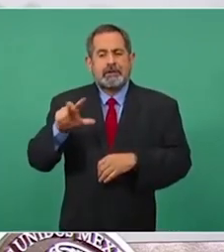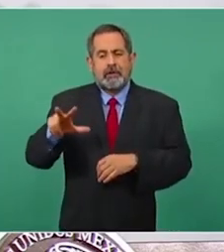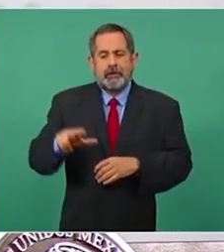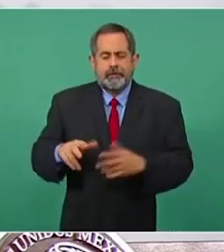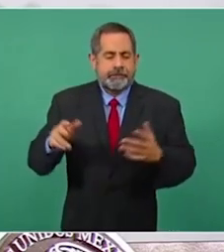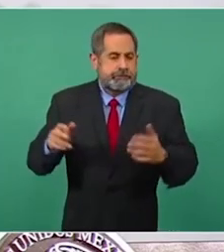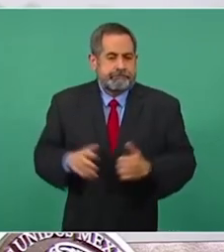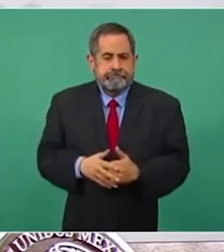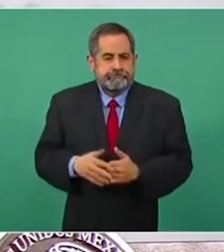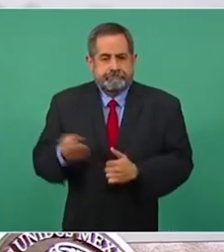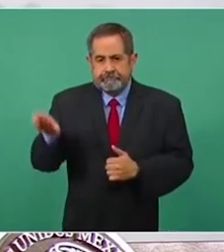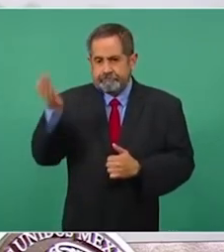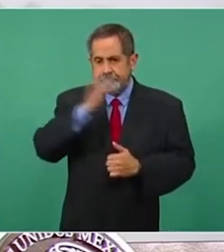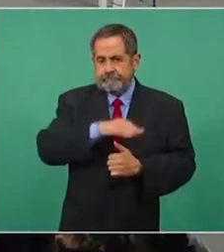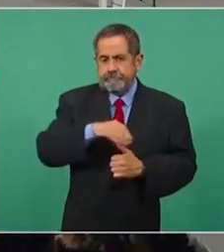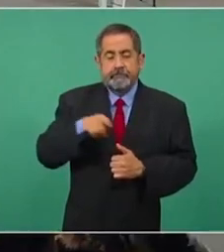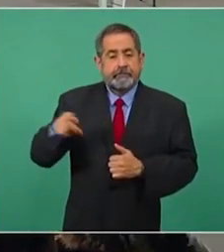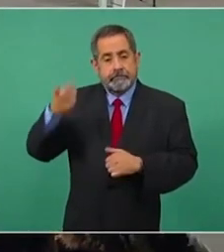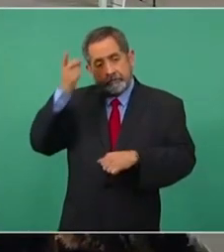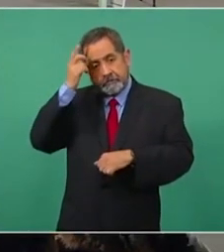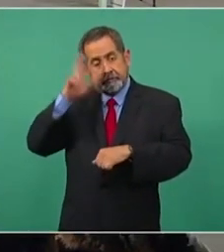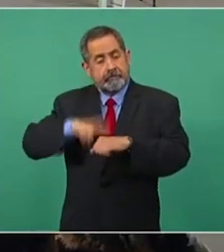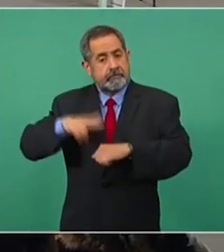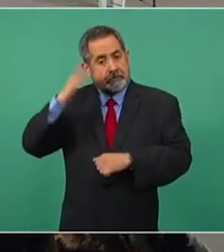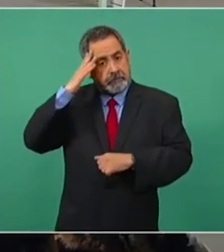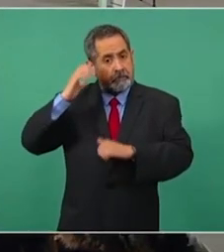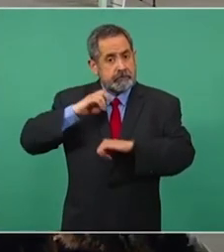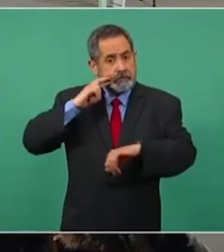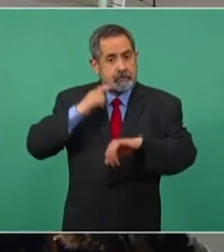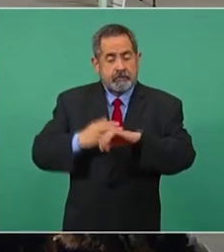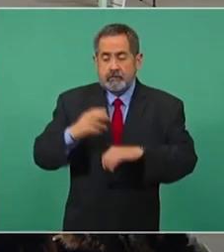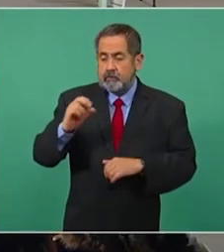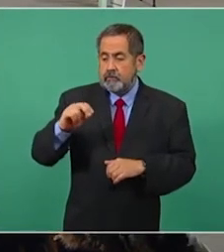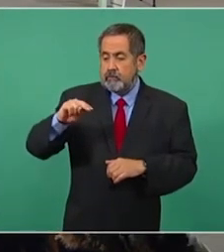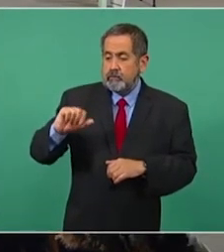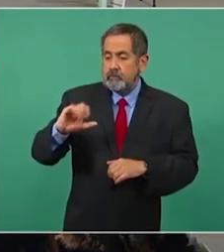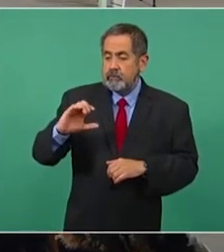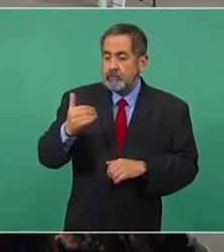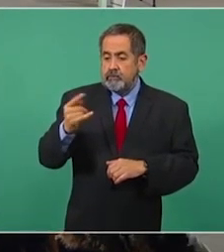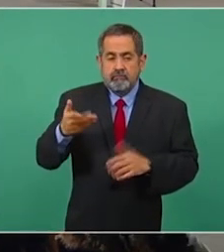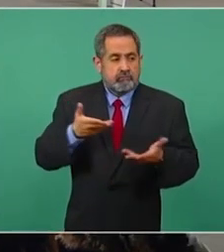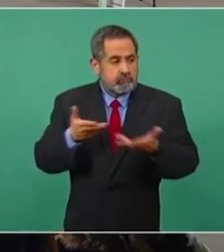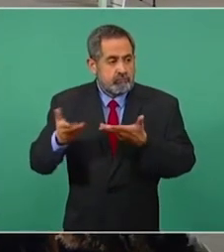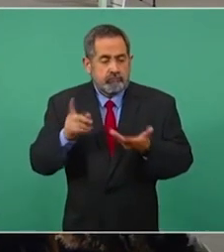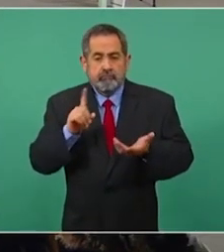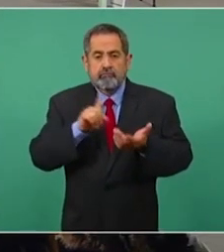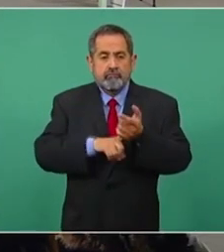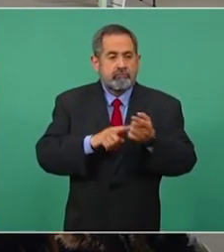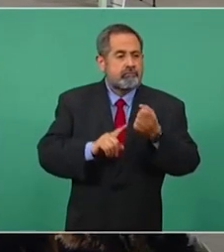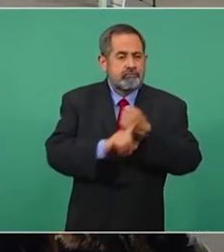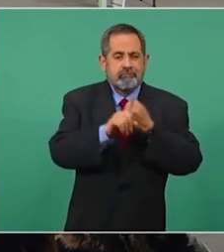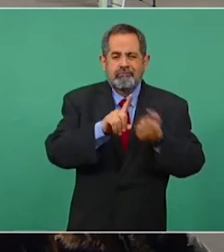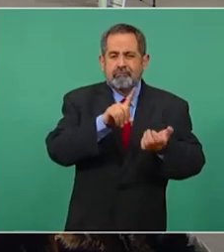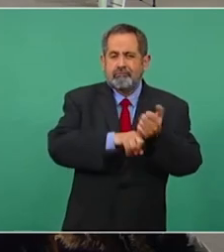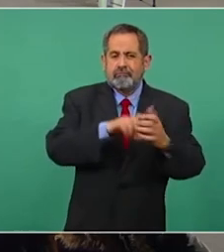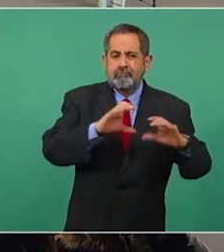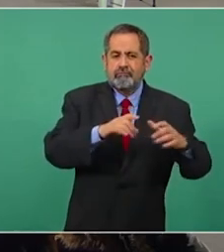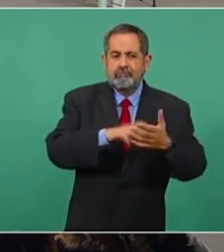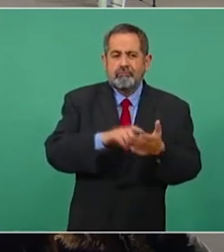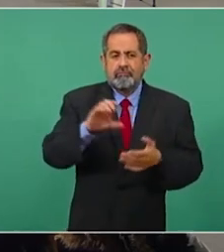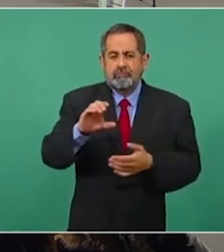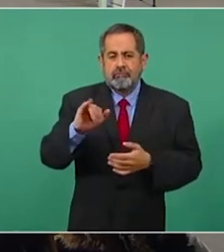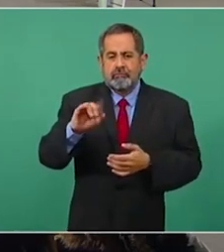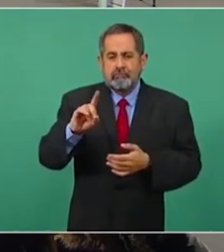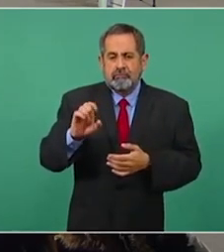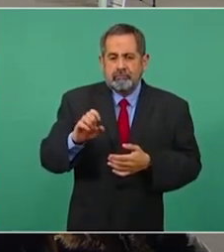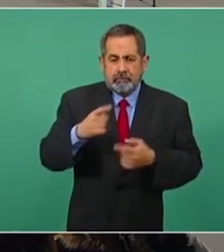falso. La directora general de Conacyt ha mediado en el conflicto interno del SIDE y ha insistido en el